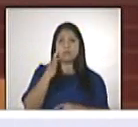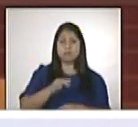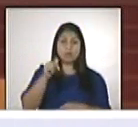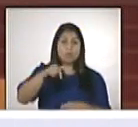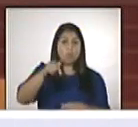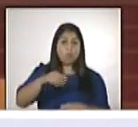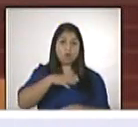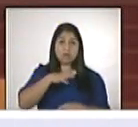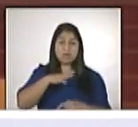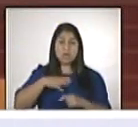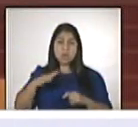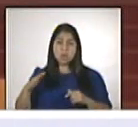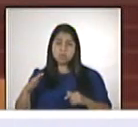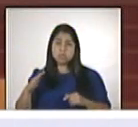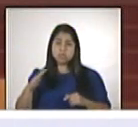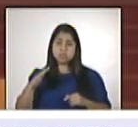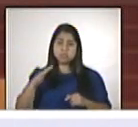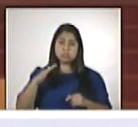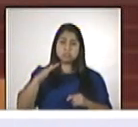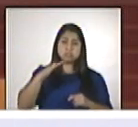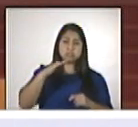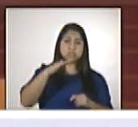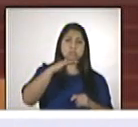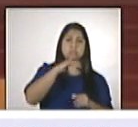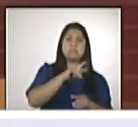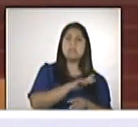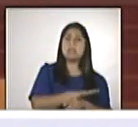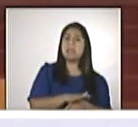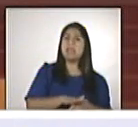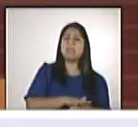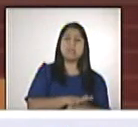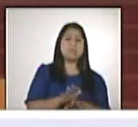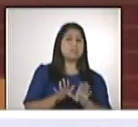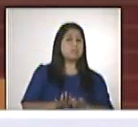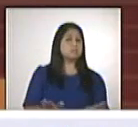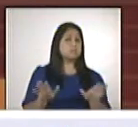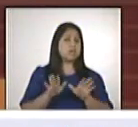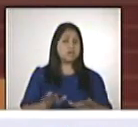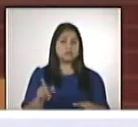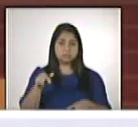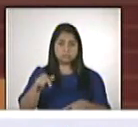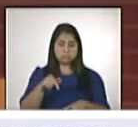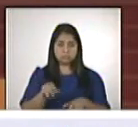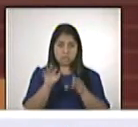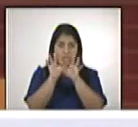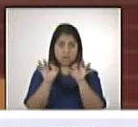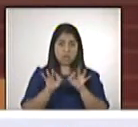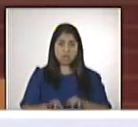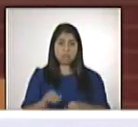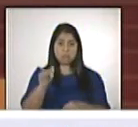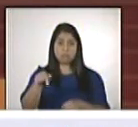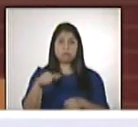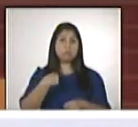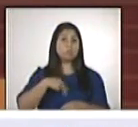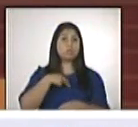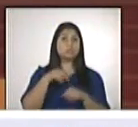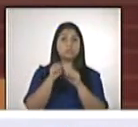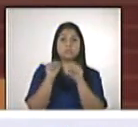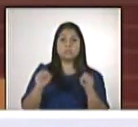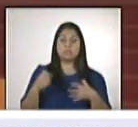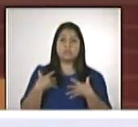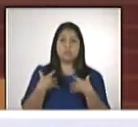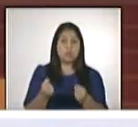tenemos una curva muy lenta de propagación y esa es la única forma que nuestro sistema de salud podría